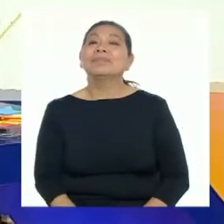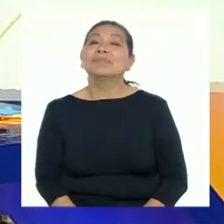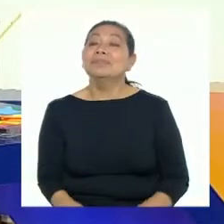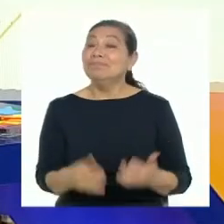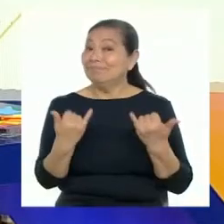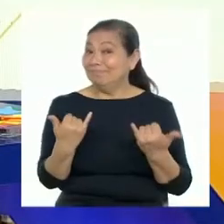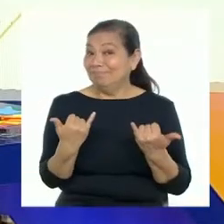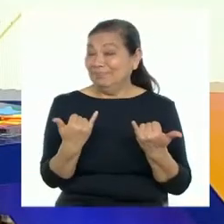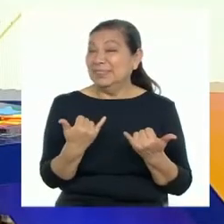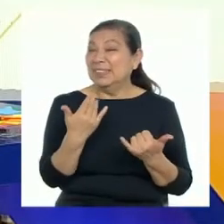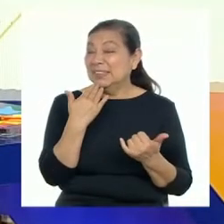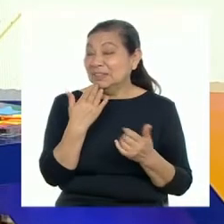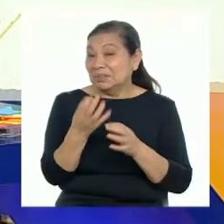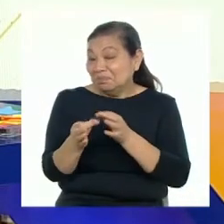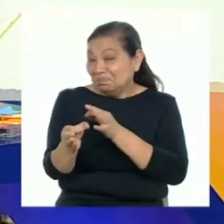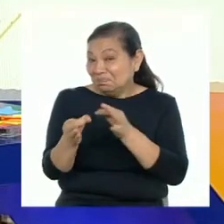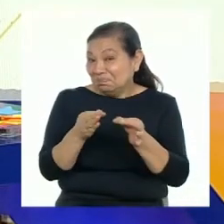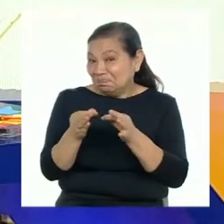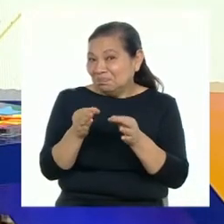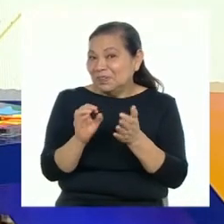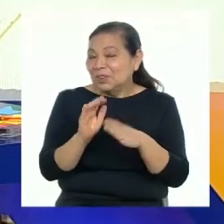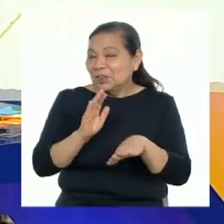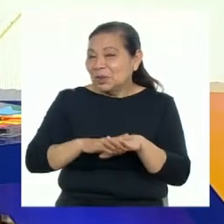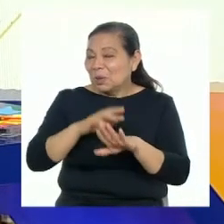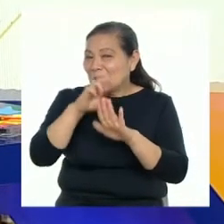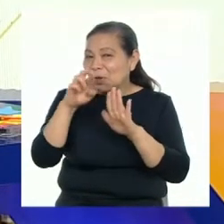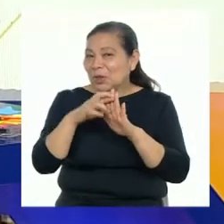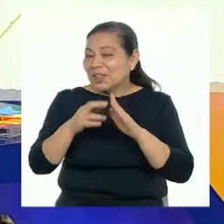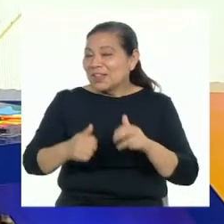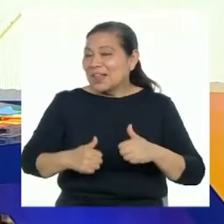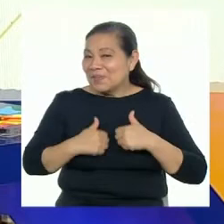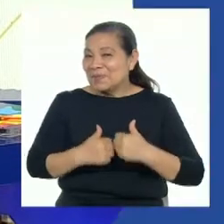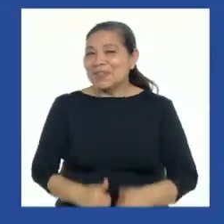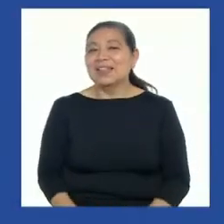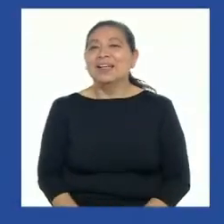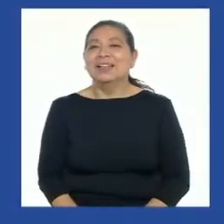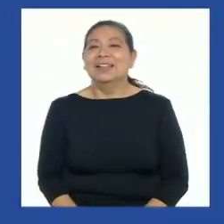Acá tengo quien nos puede explicar más sobre los proyectos de vida.